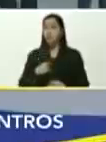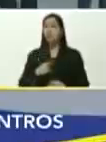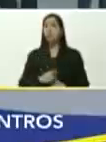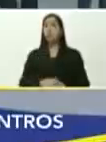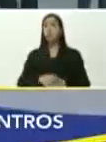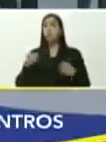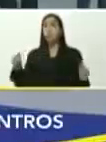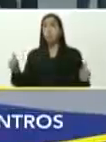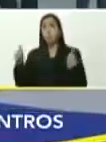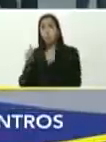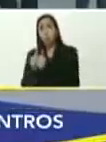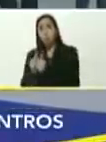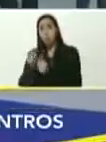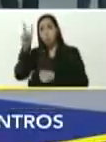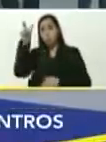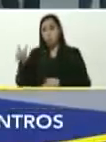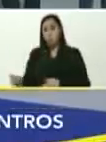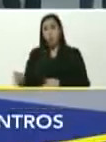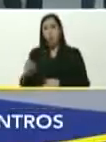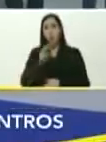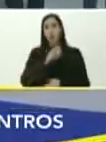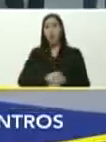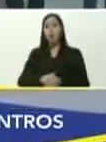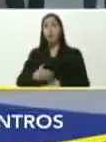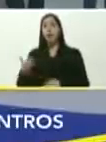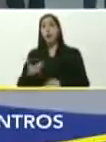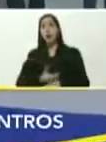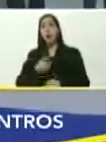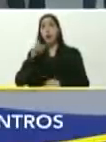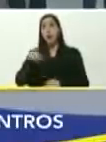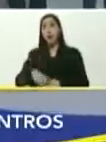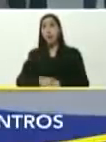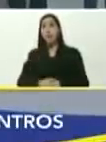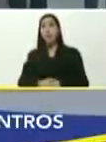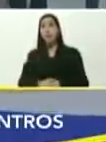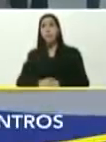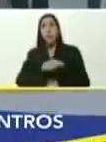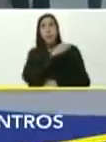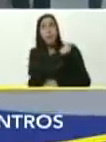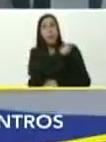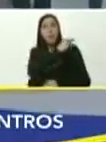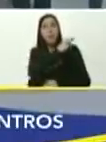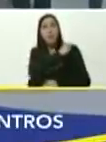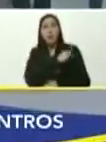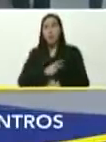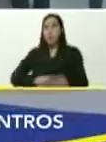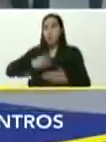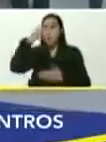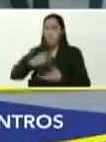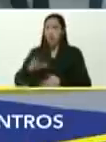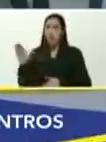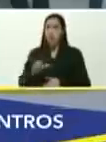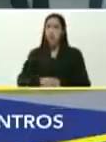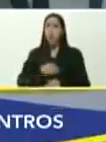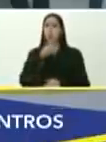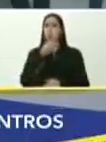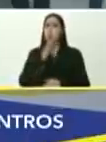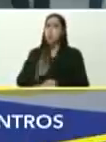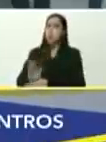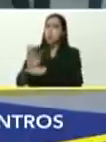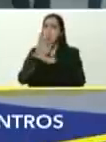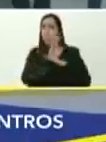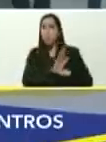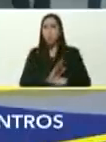acompañado, por la almiranta, Carmen Meléndez, jefa, del plan Caracas, Bella, patriota, y